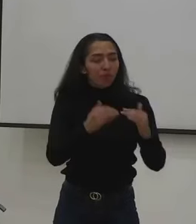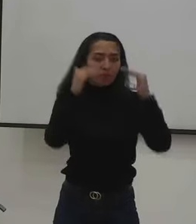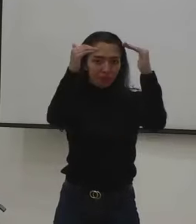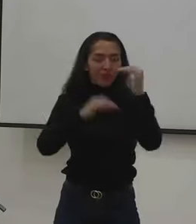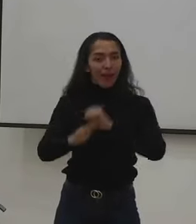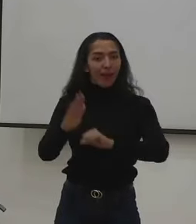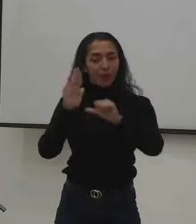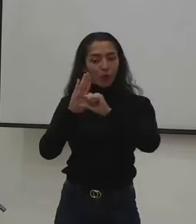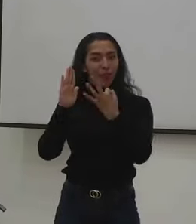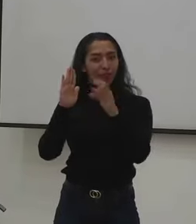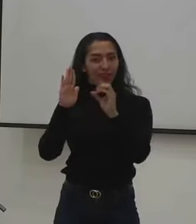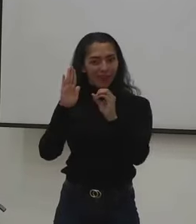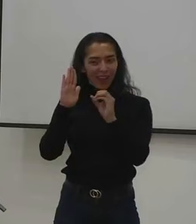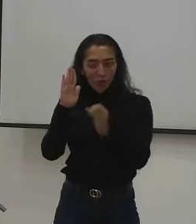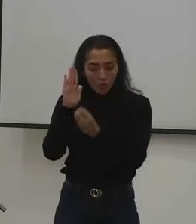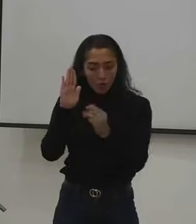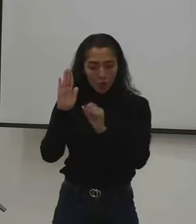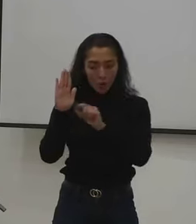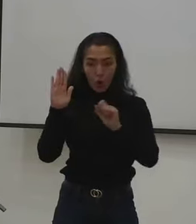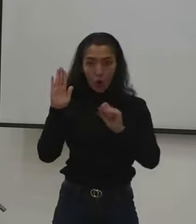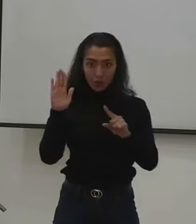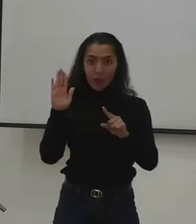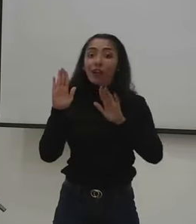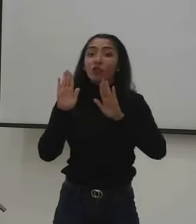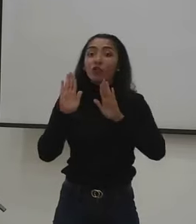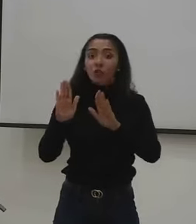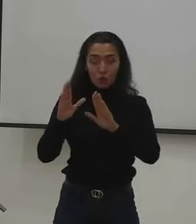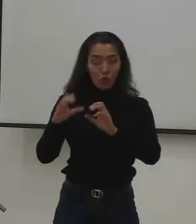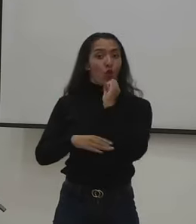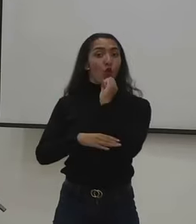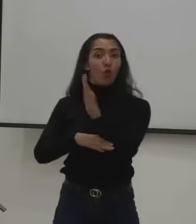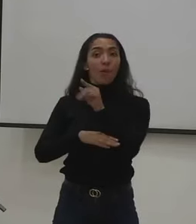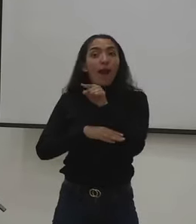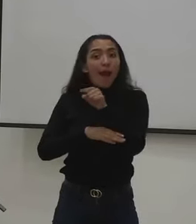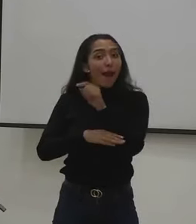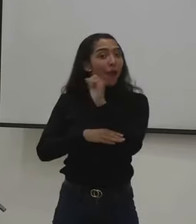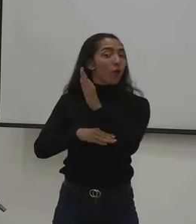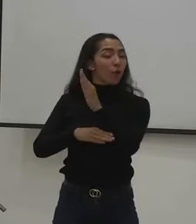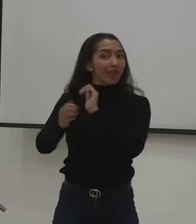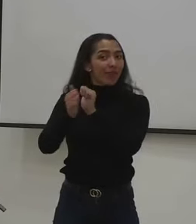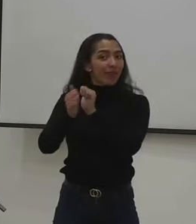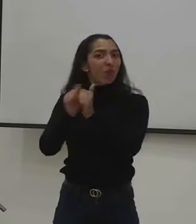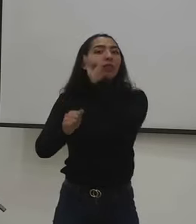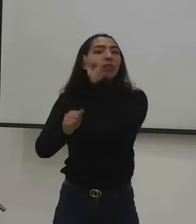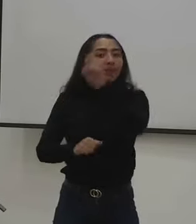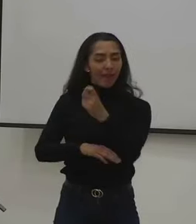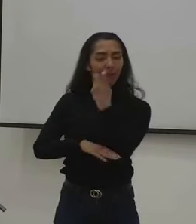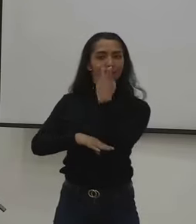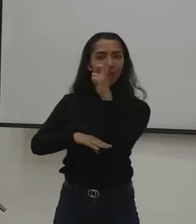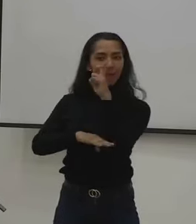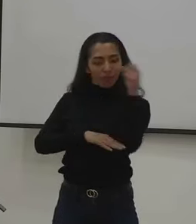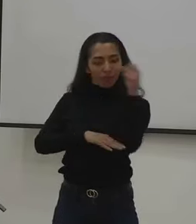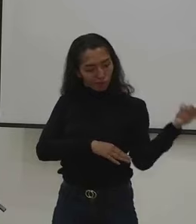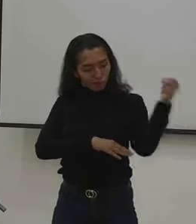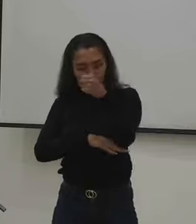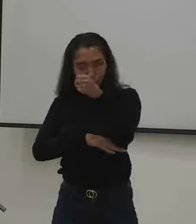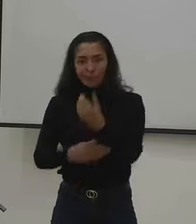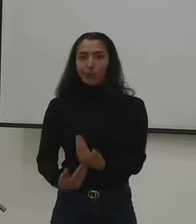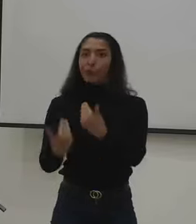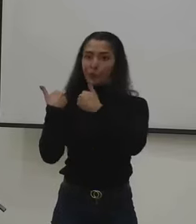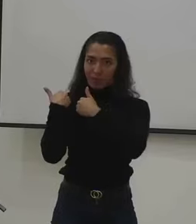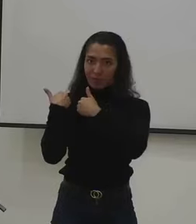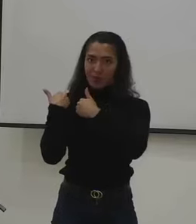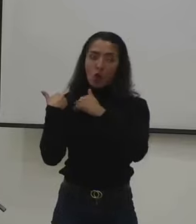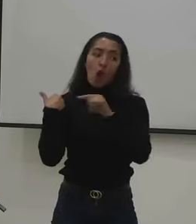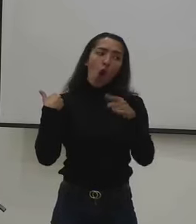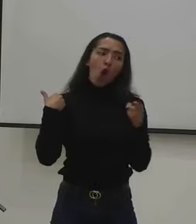11. Los clubes deportivos tendrán la obligación de nombrar revisor fiscal. No se permitirá el cargo de fiscal. Y sobre